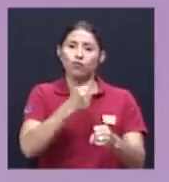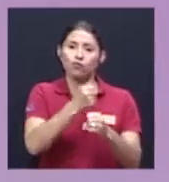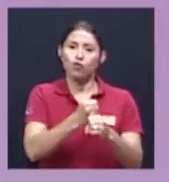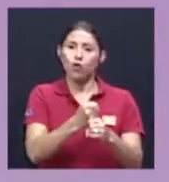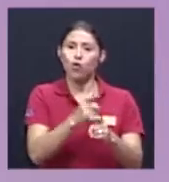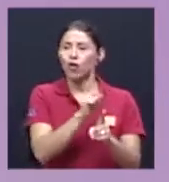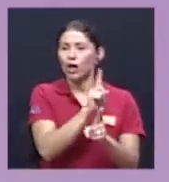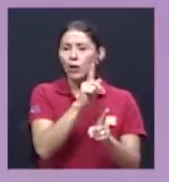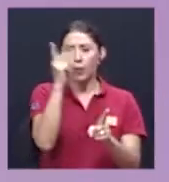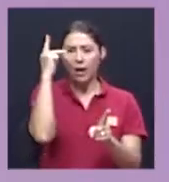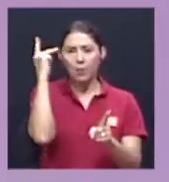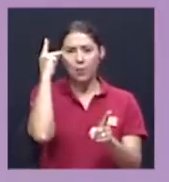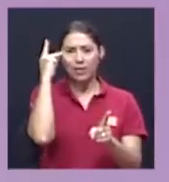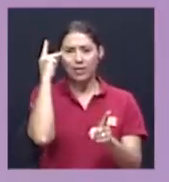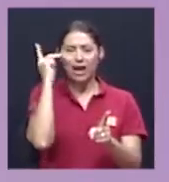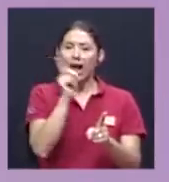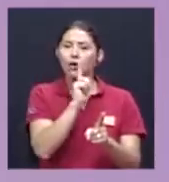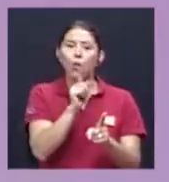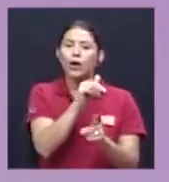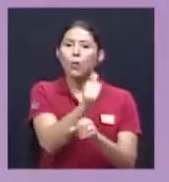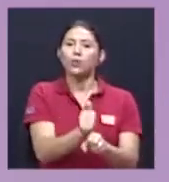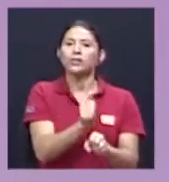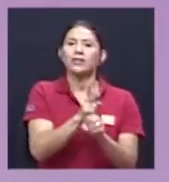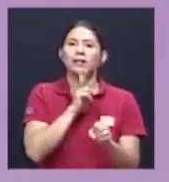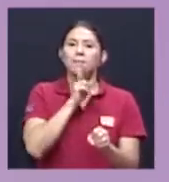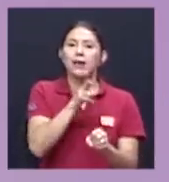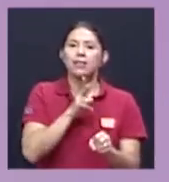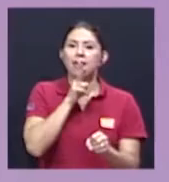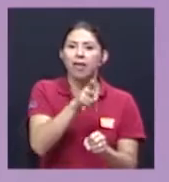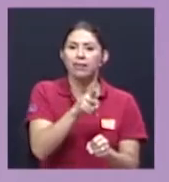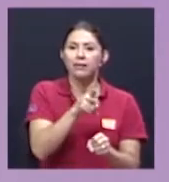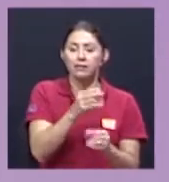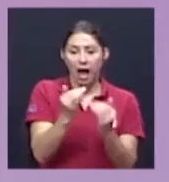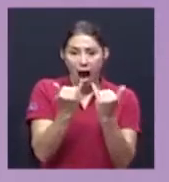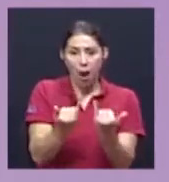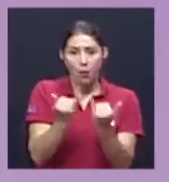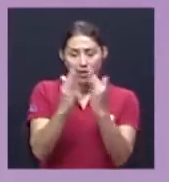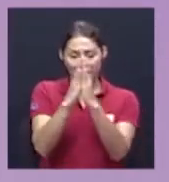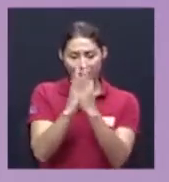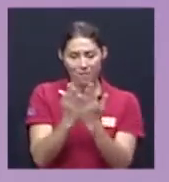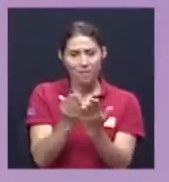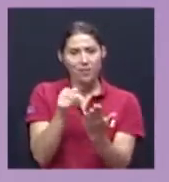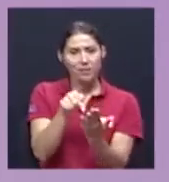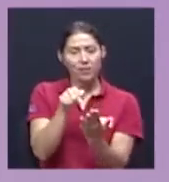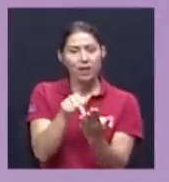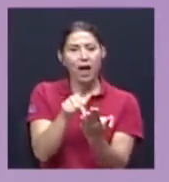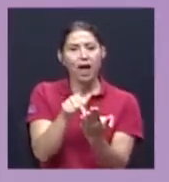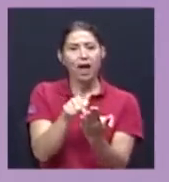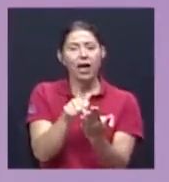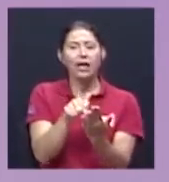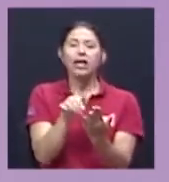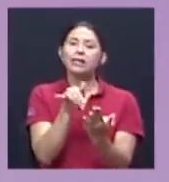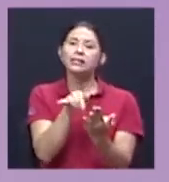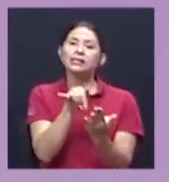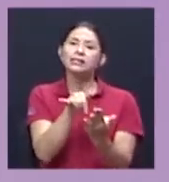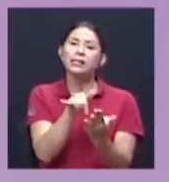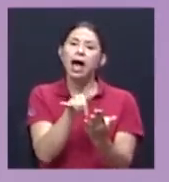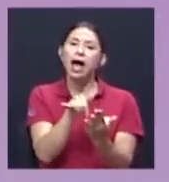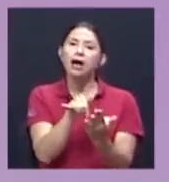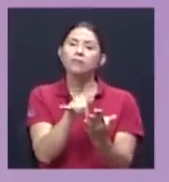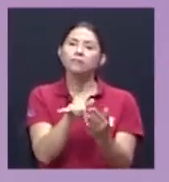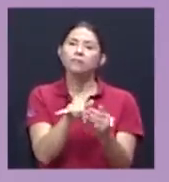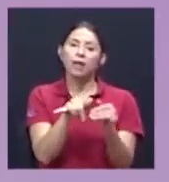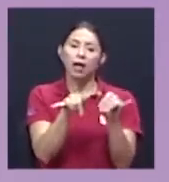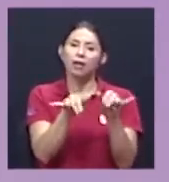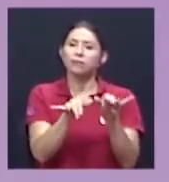determinación de verdades sino la Biblia se está quedando ahora en el margen no al margen sino se está quedando en el lugar